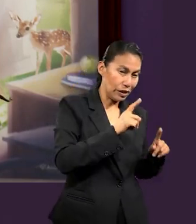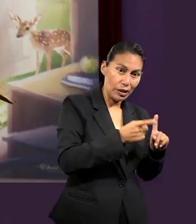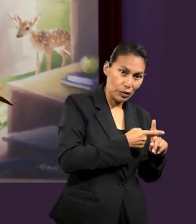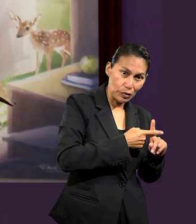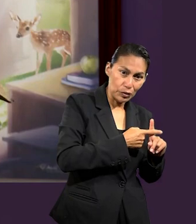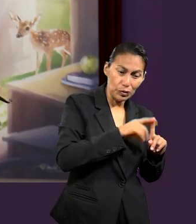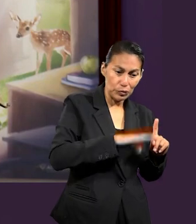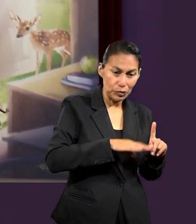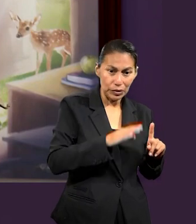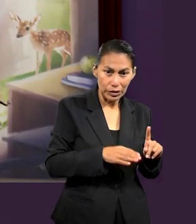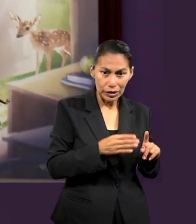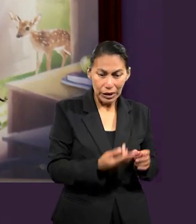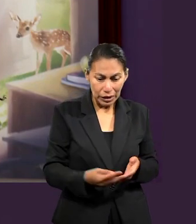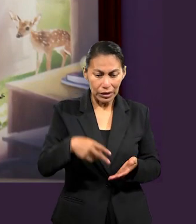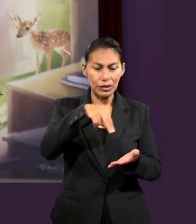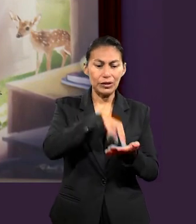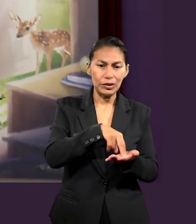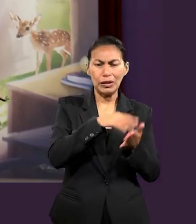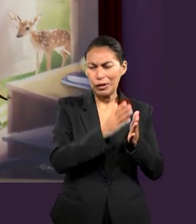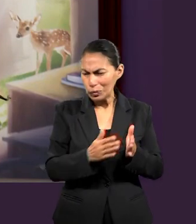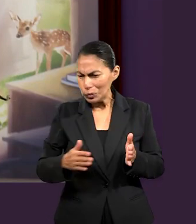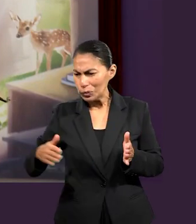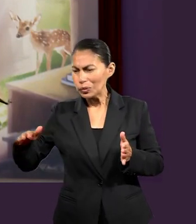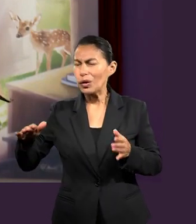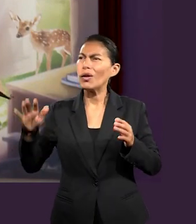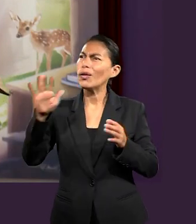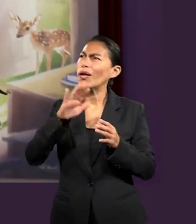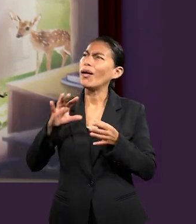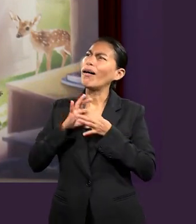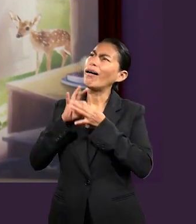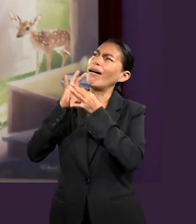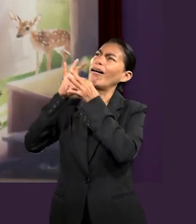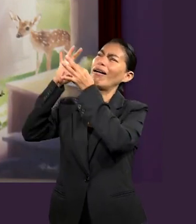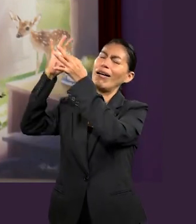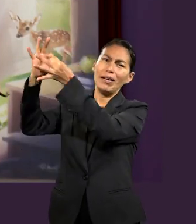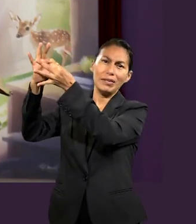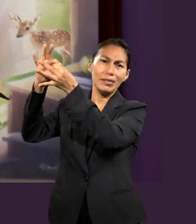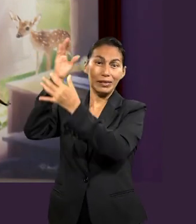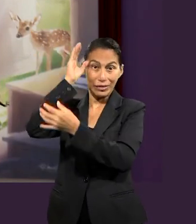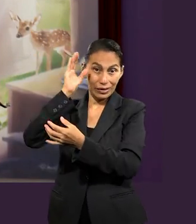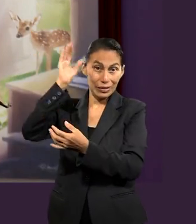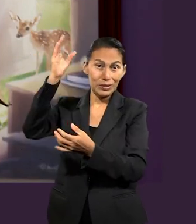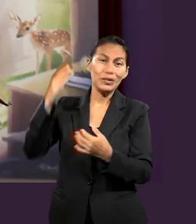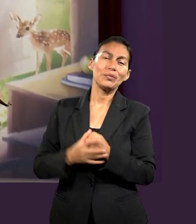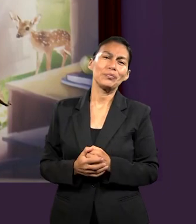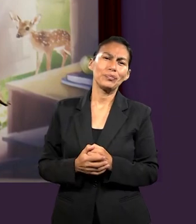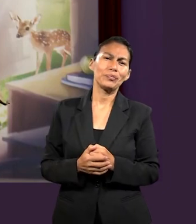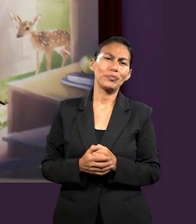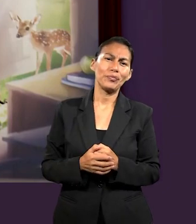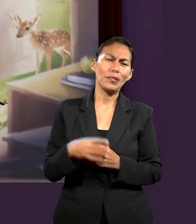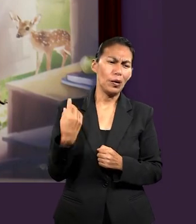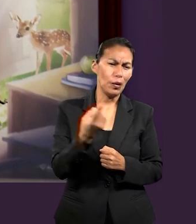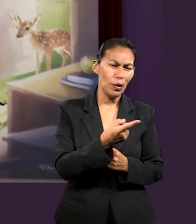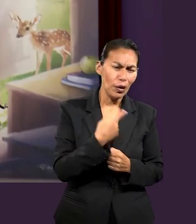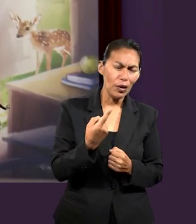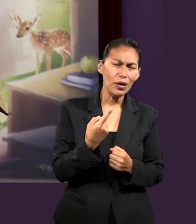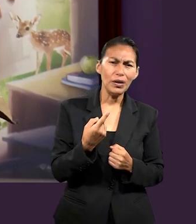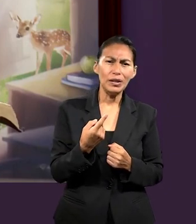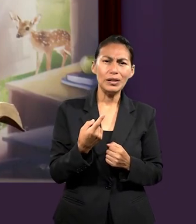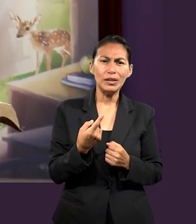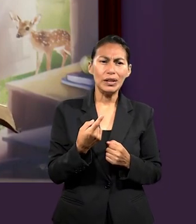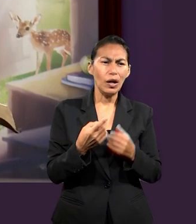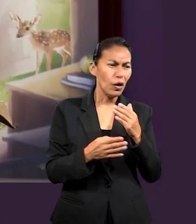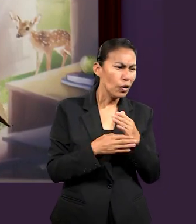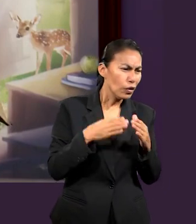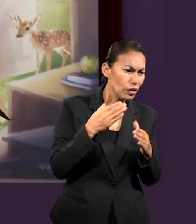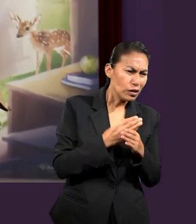la crucifixión hasta la resurrección y en adelante. Desde ahí comenzó esa unificación de entretejer todas